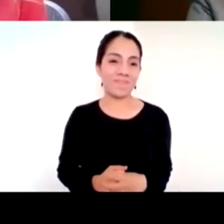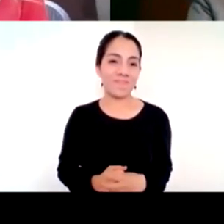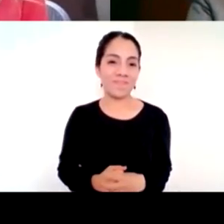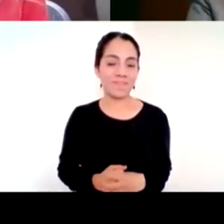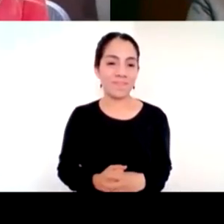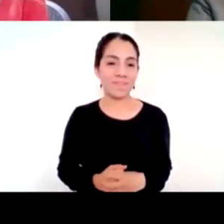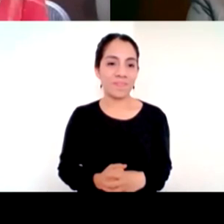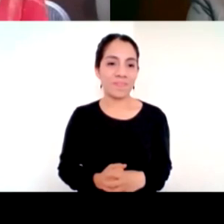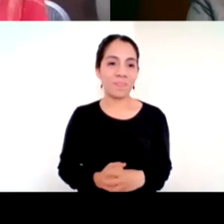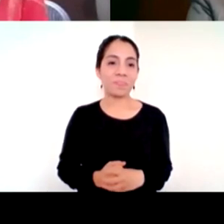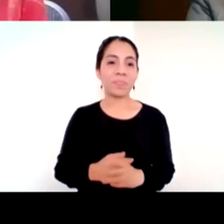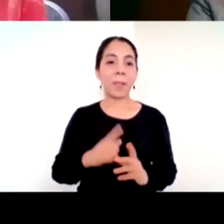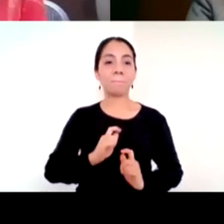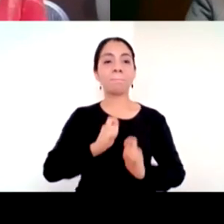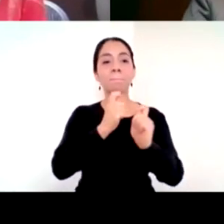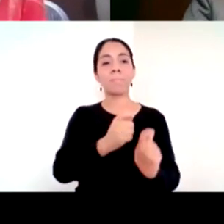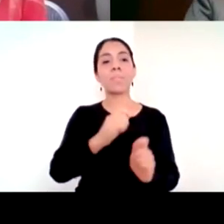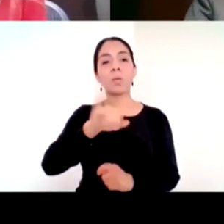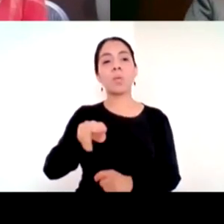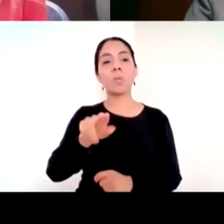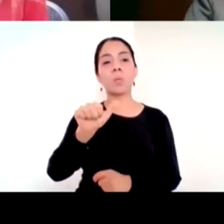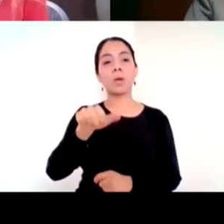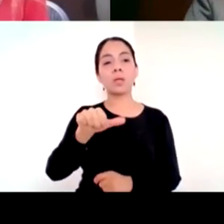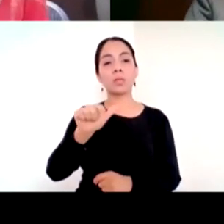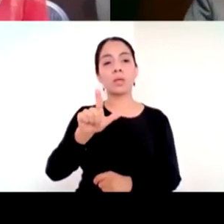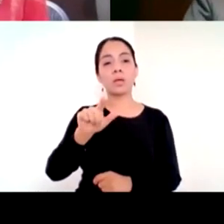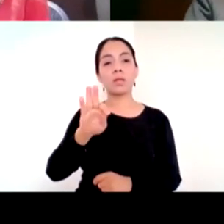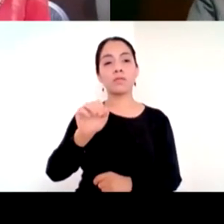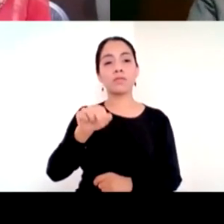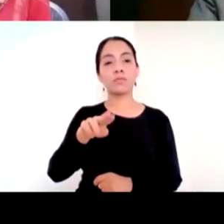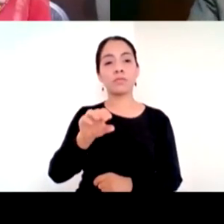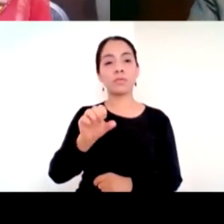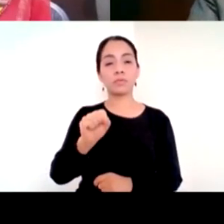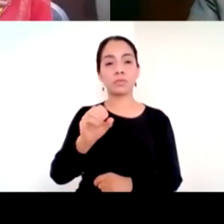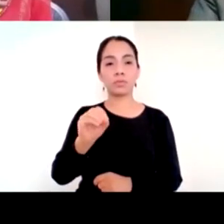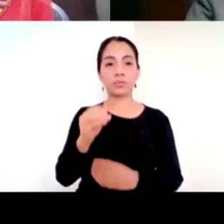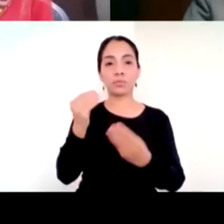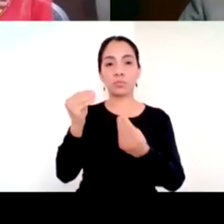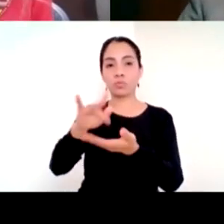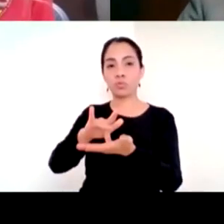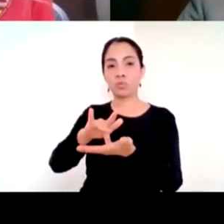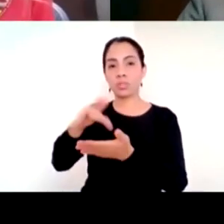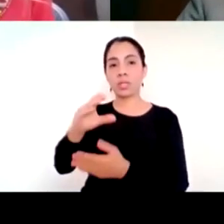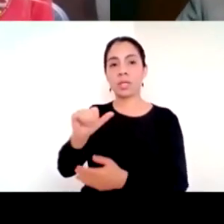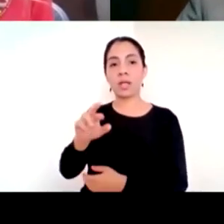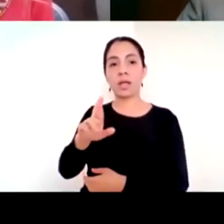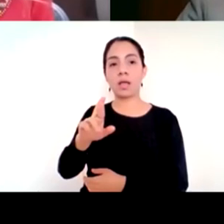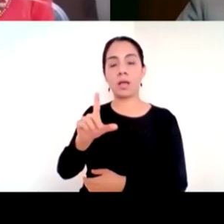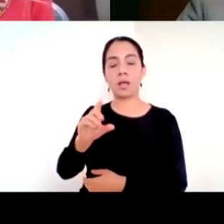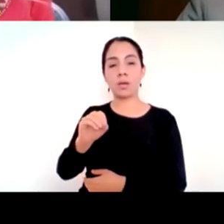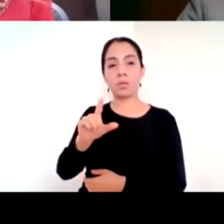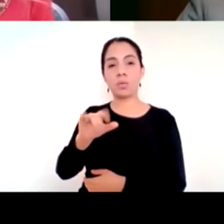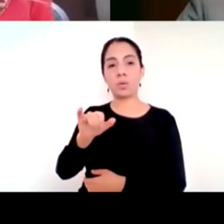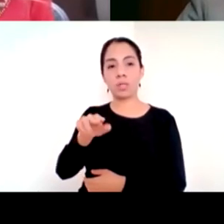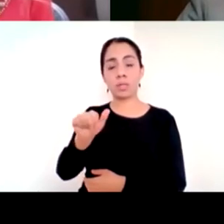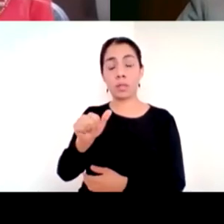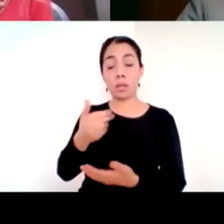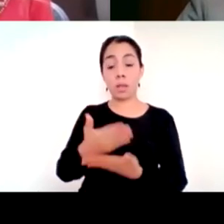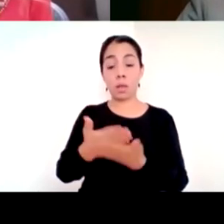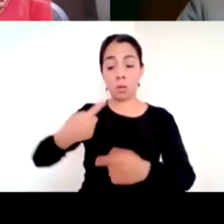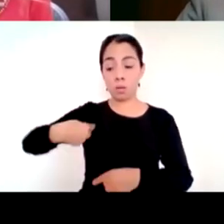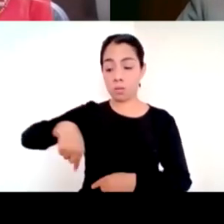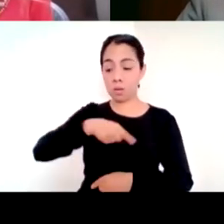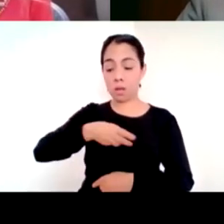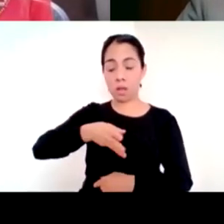Muchísimas gracias Carolina y déjame regresarte esa última expresión creo que una de las cosas que hemos aprendido es que la